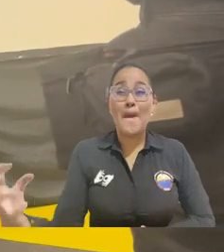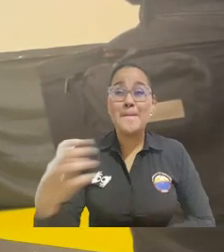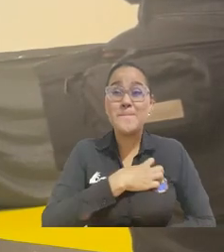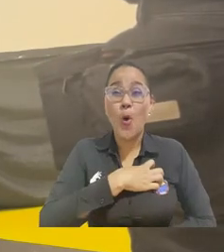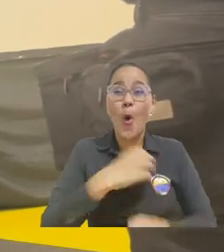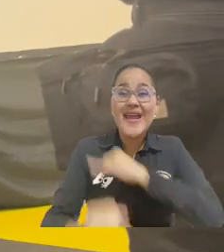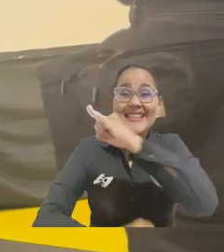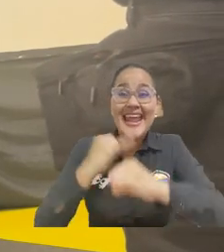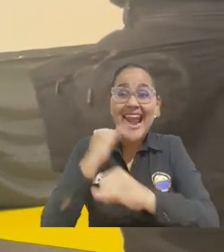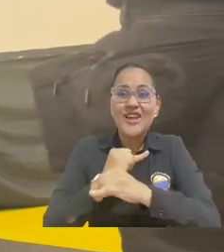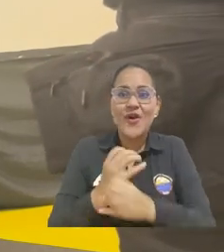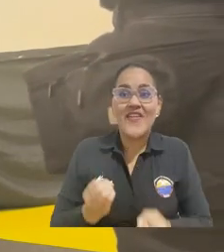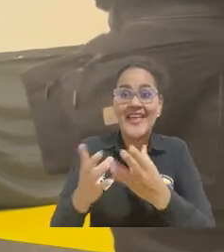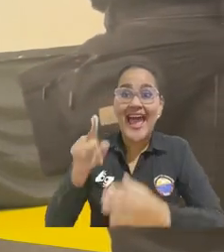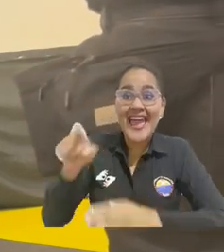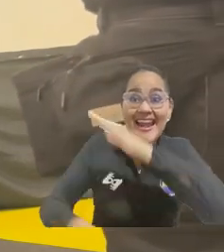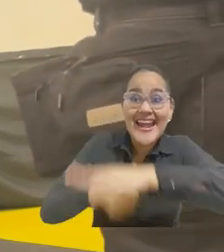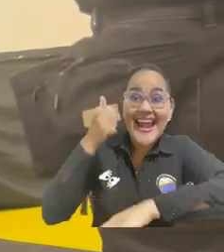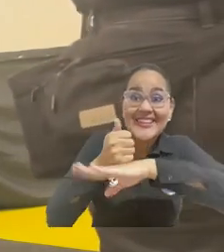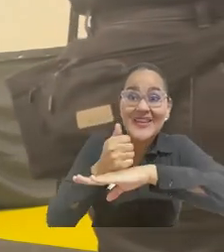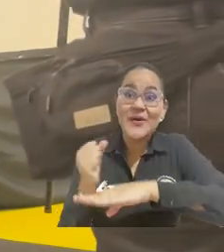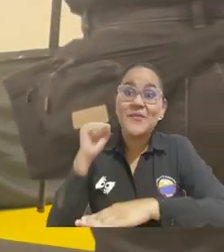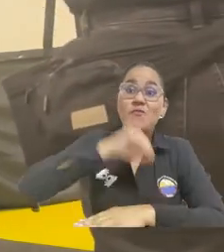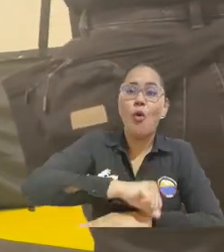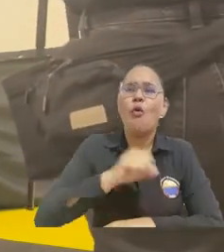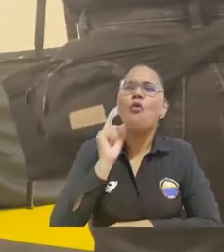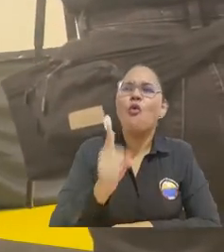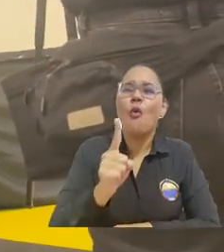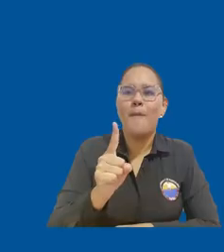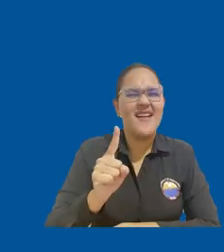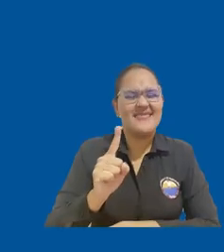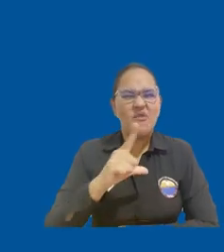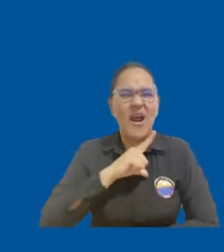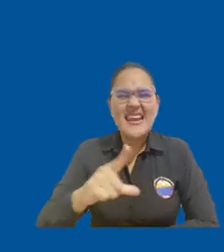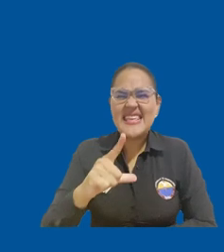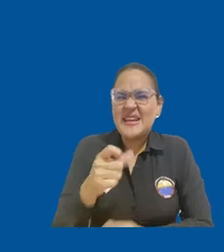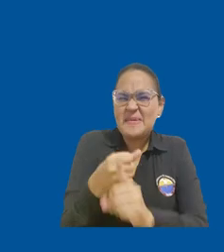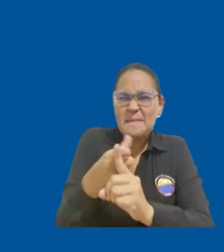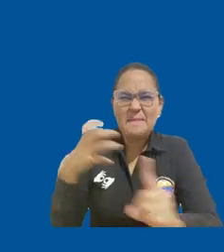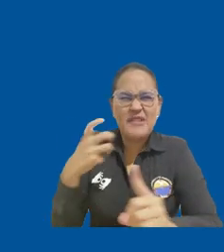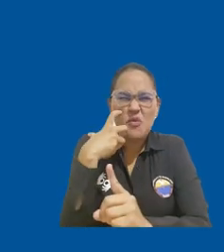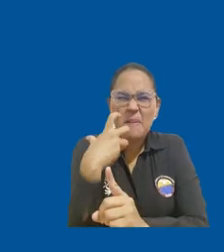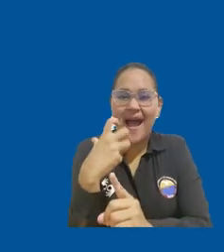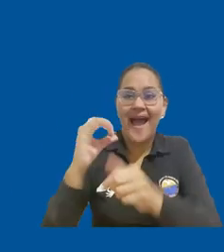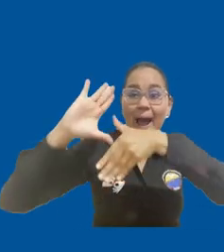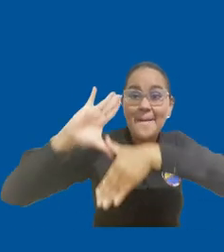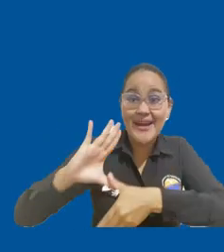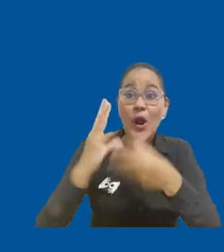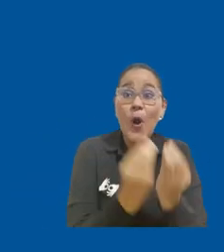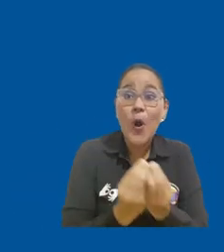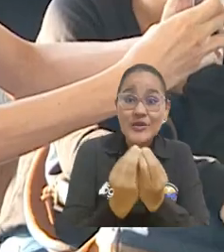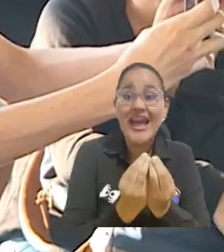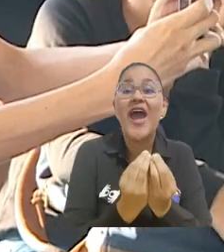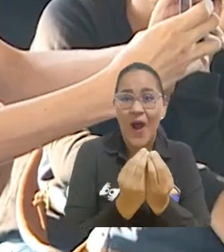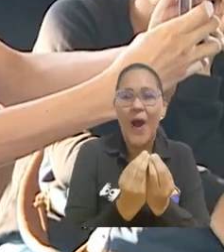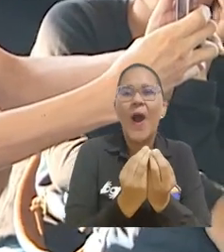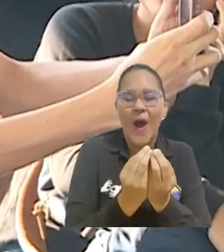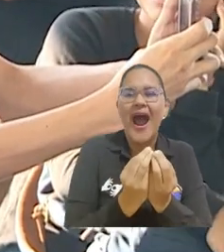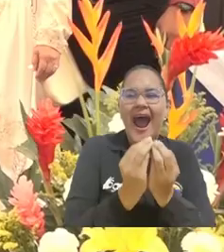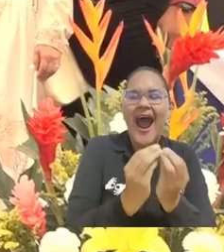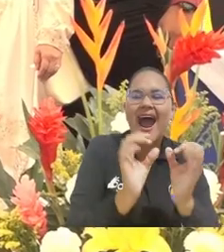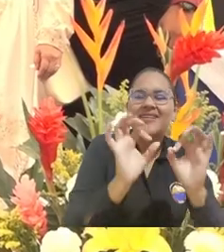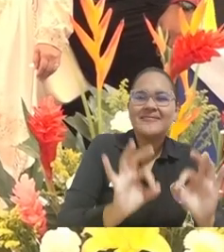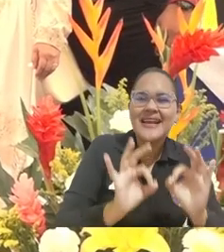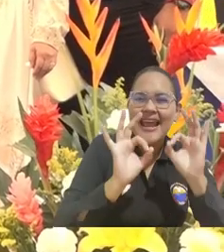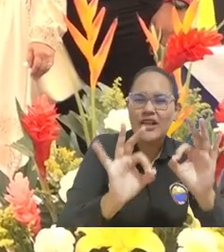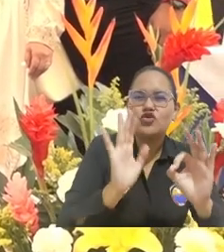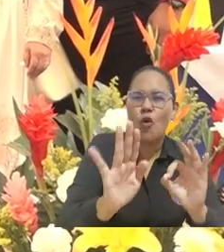El galardón internacional otorgado al rector Pablo Vera Salazar como el líder más impactante de las Américas por el Consejo de Acreditación para